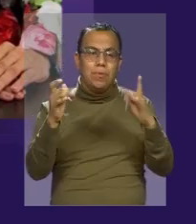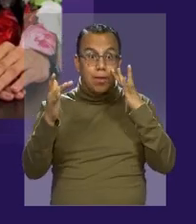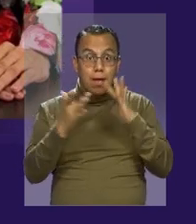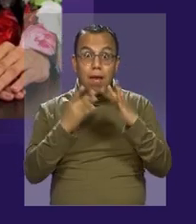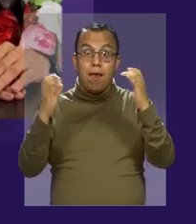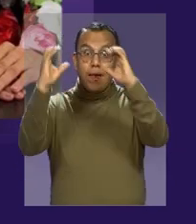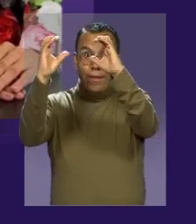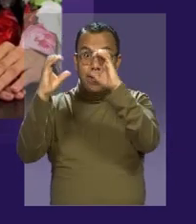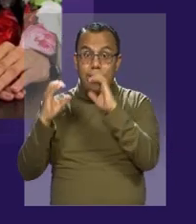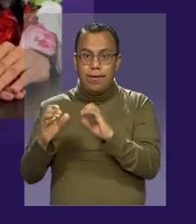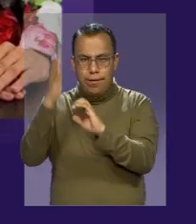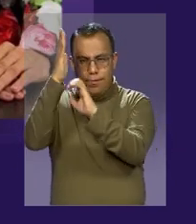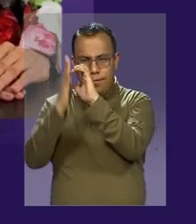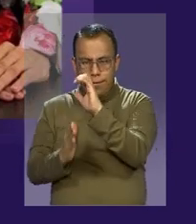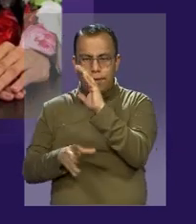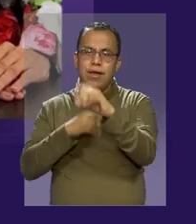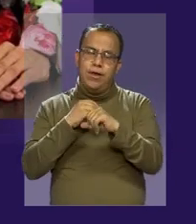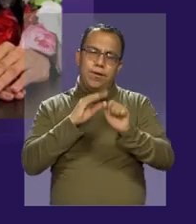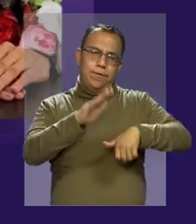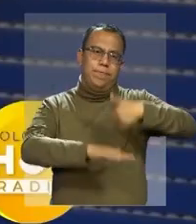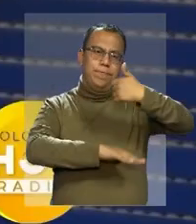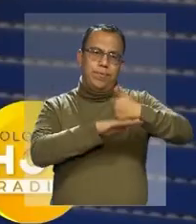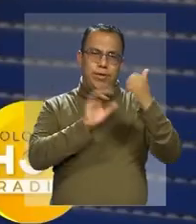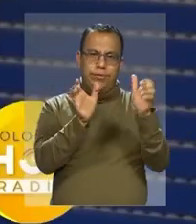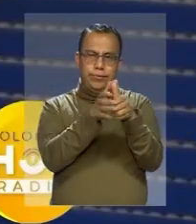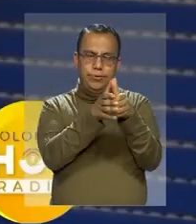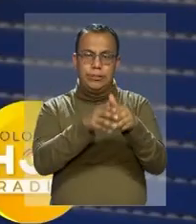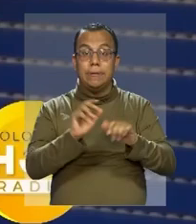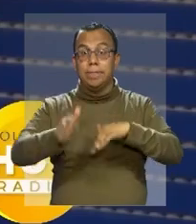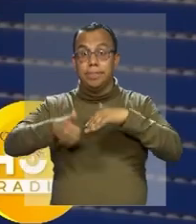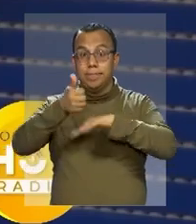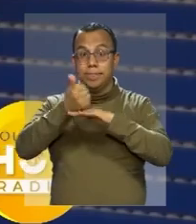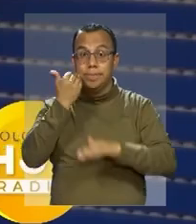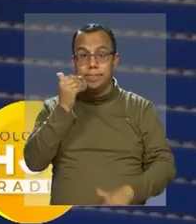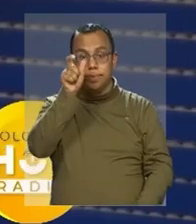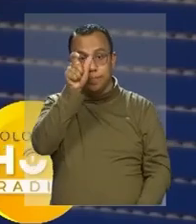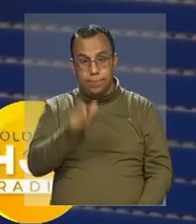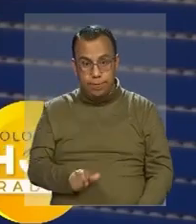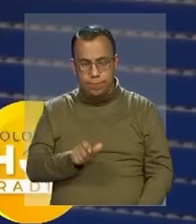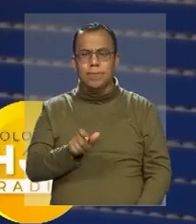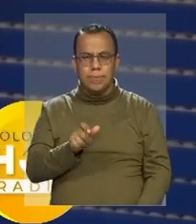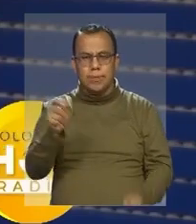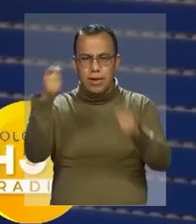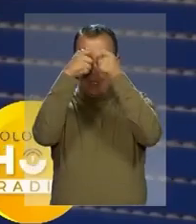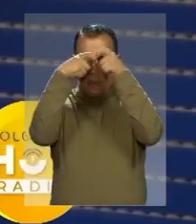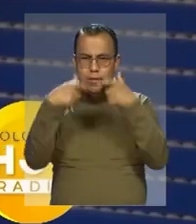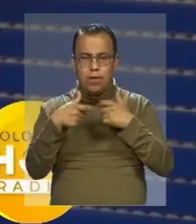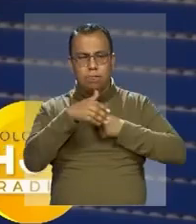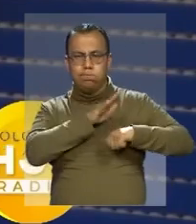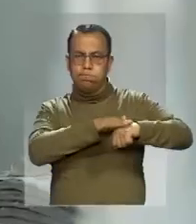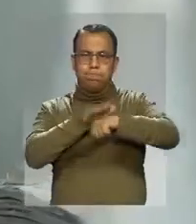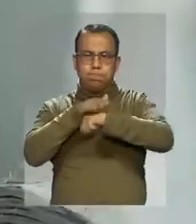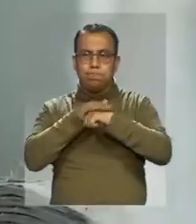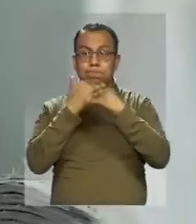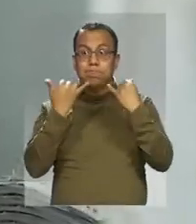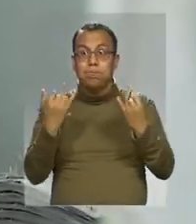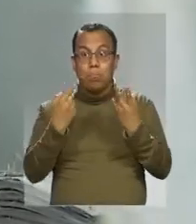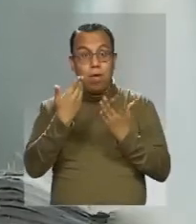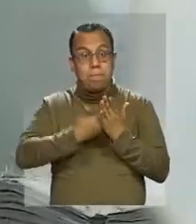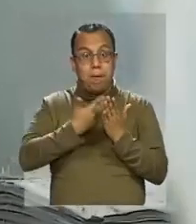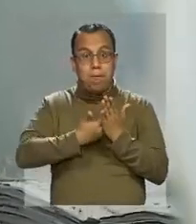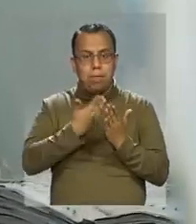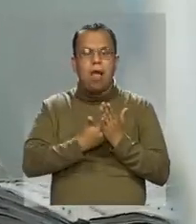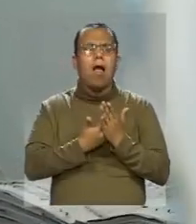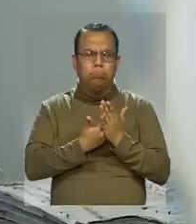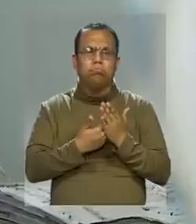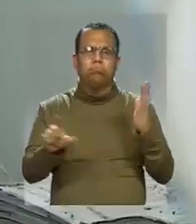cámaras de comercio y ante la superintendencia de sociedad. La directora de la Agencia Jurídica del Estado advirtió que la legislación colombiana